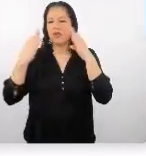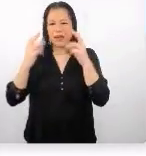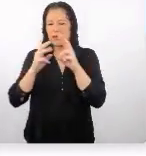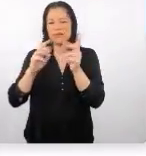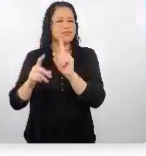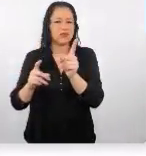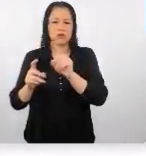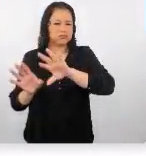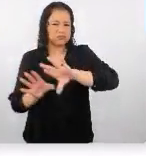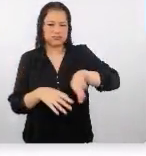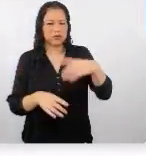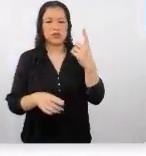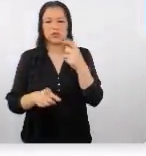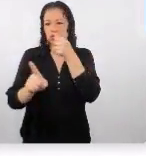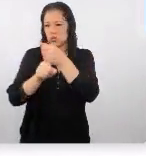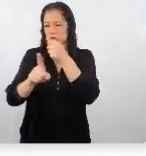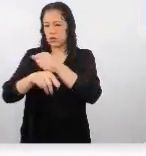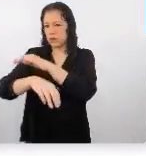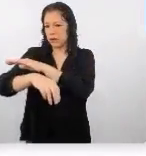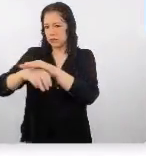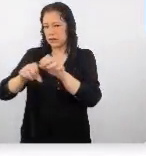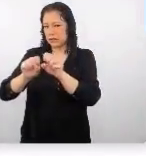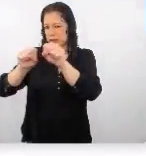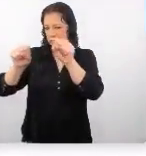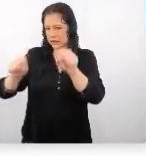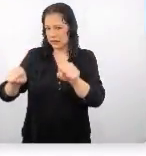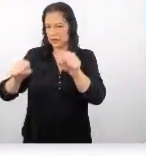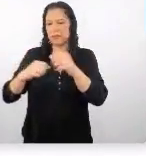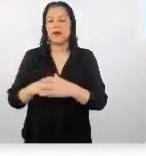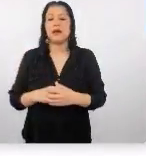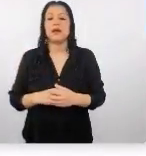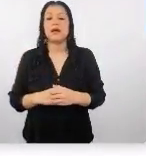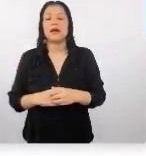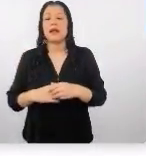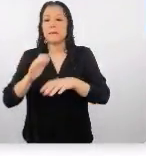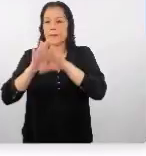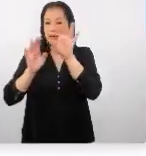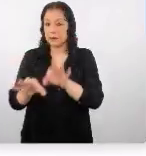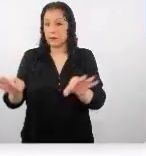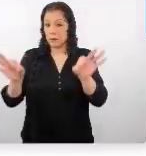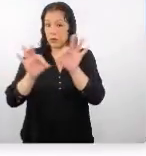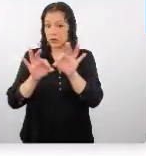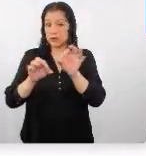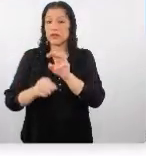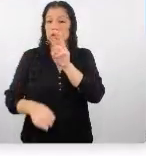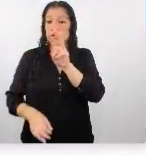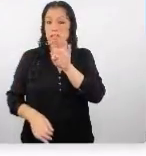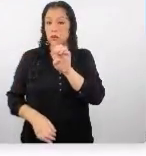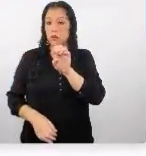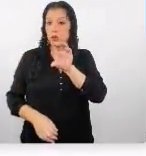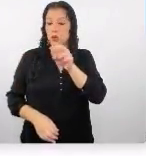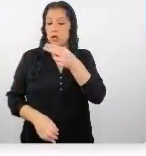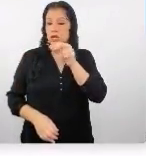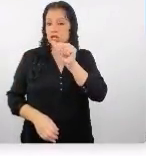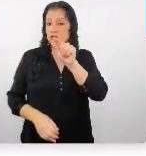china y tienen su propia red su propia redes sociales la principal de ellas es wechat así que